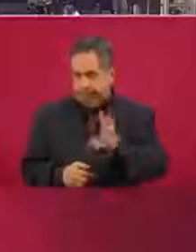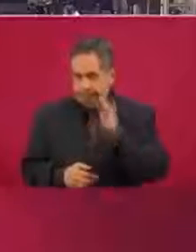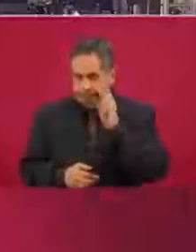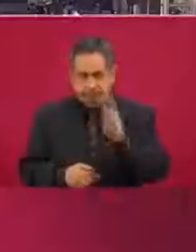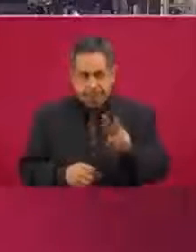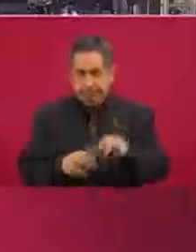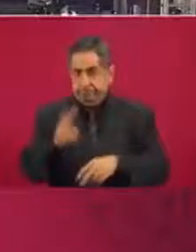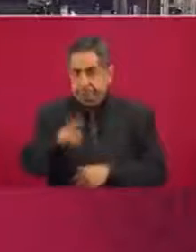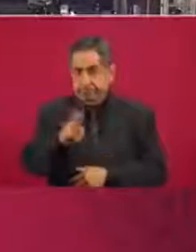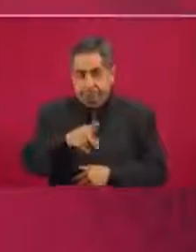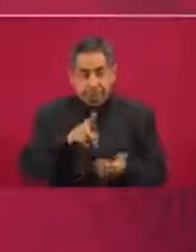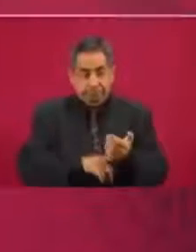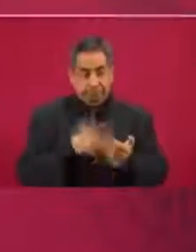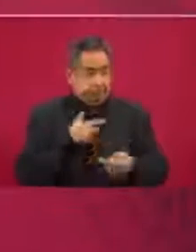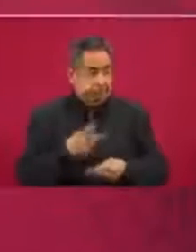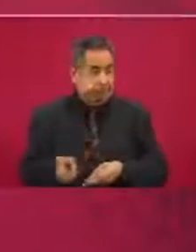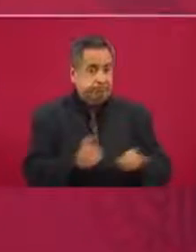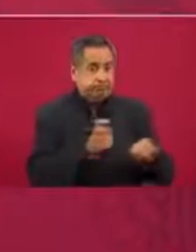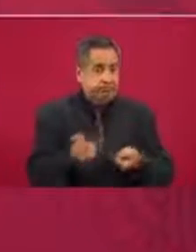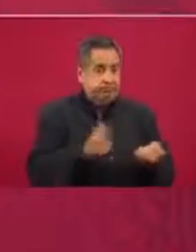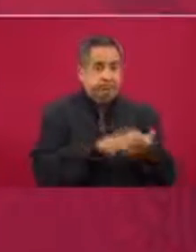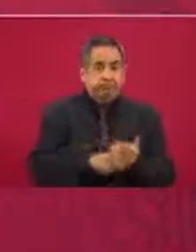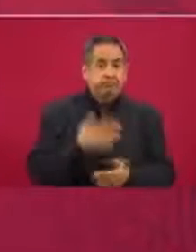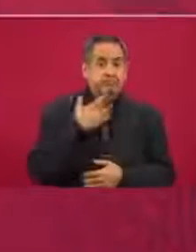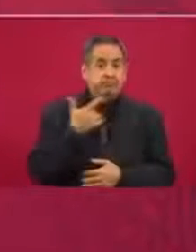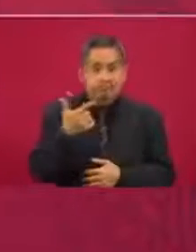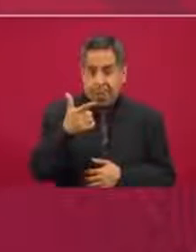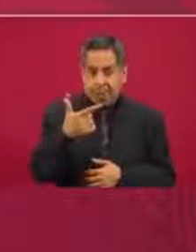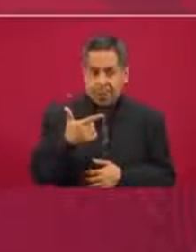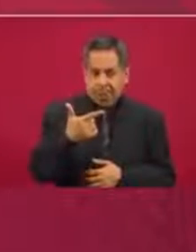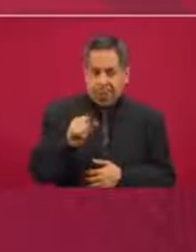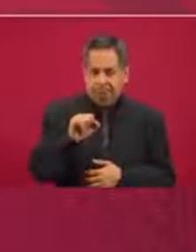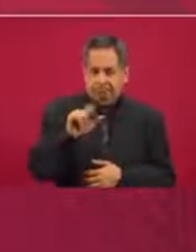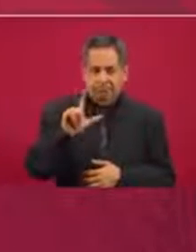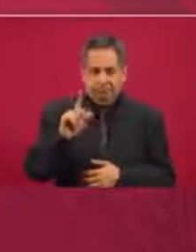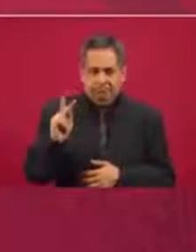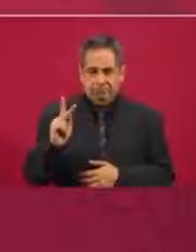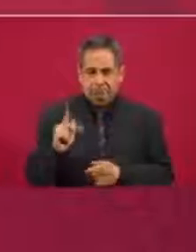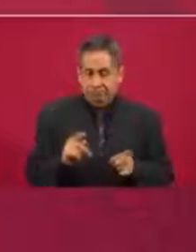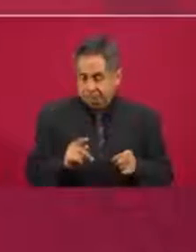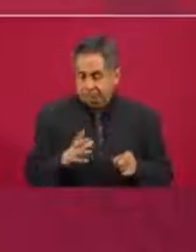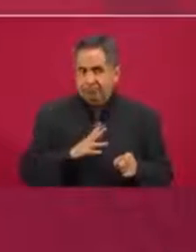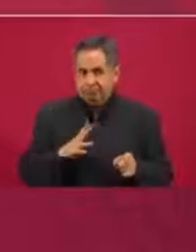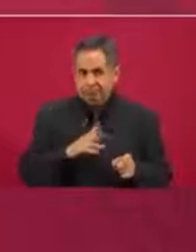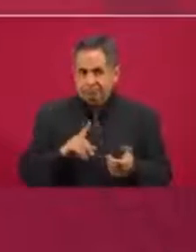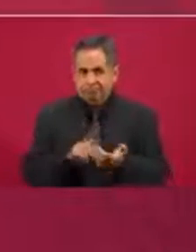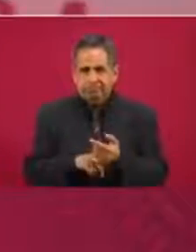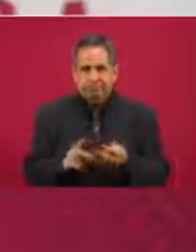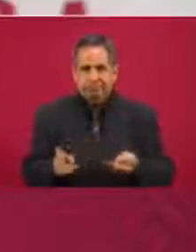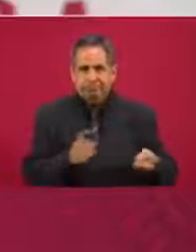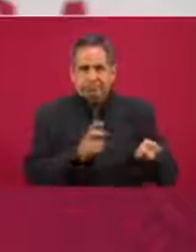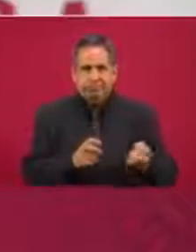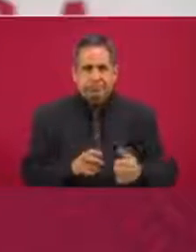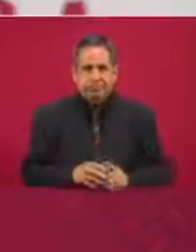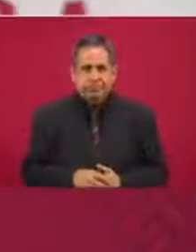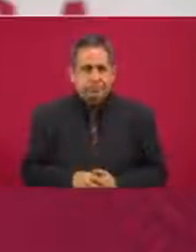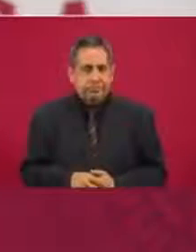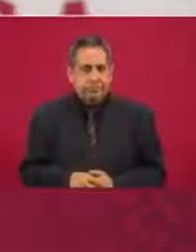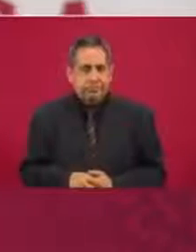En efecto está creciendo el robo de gas, es